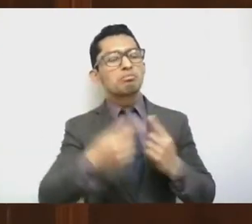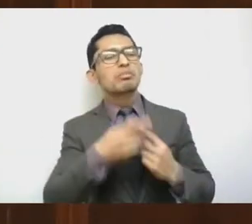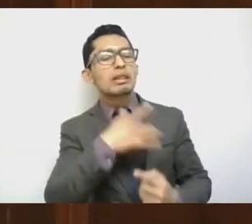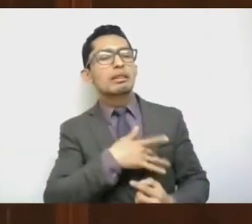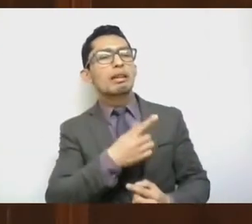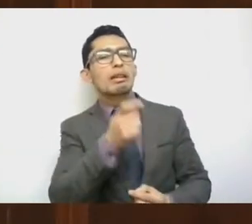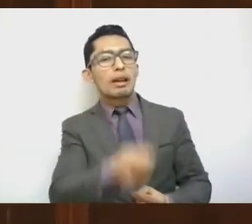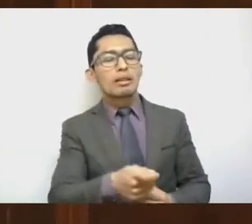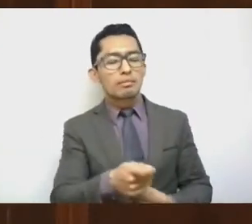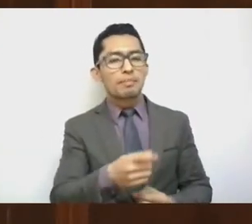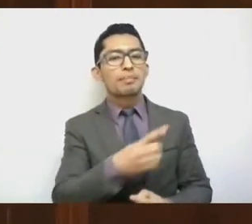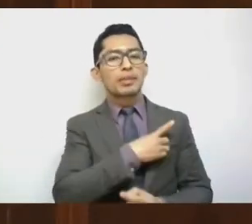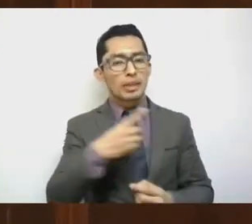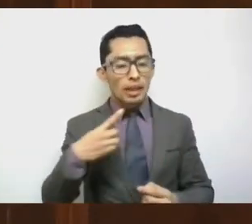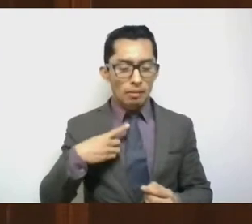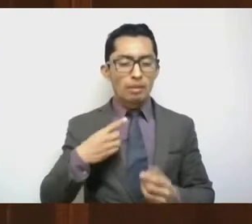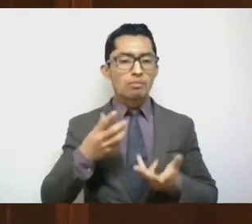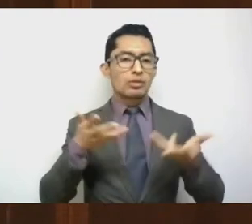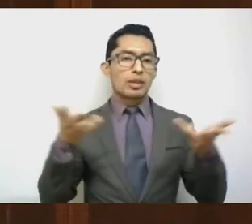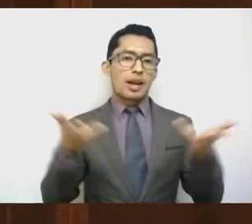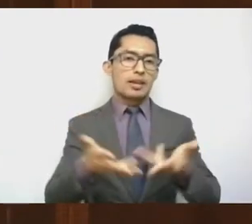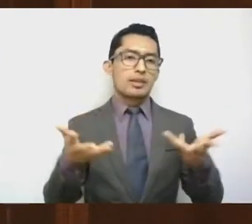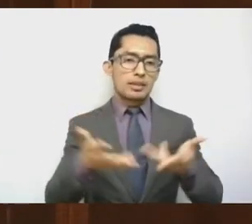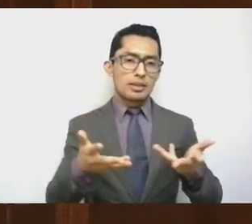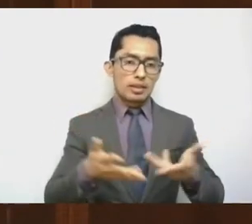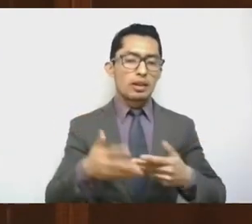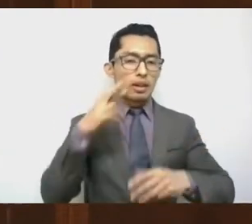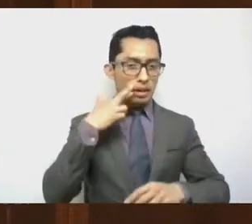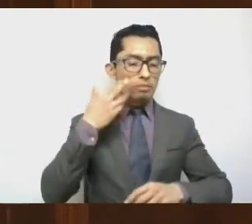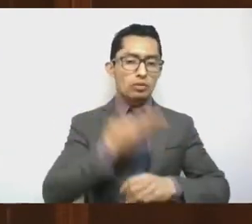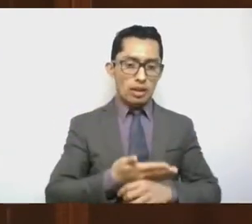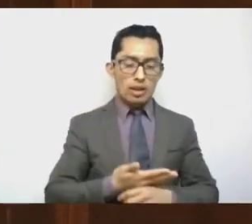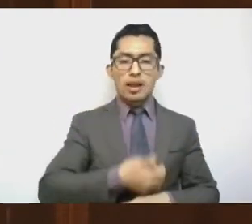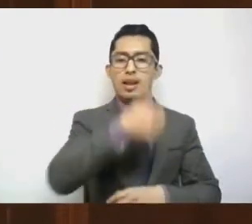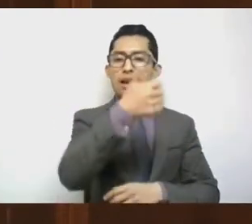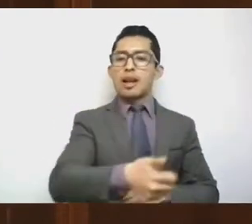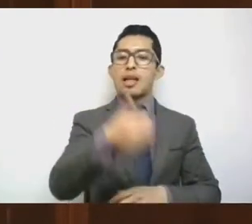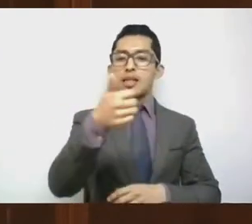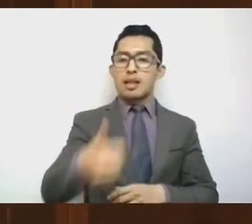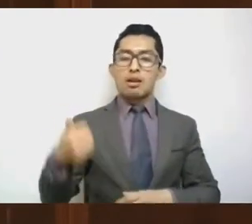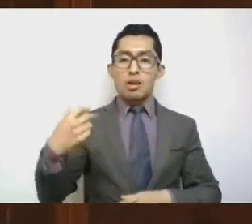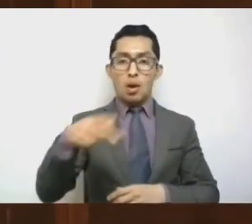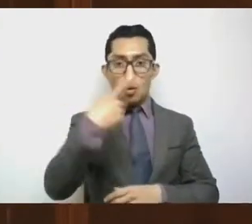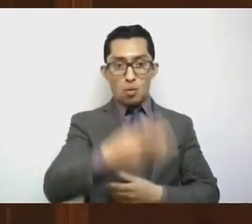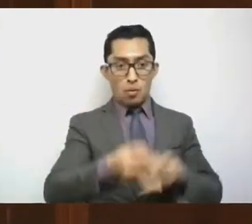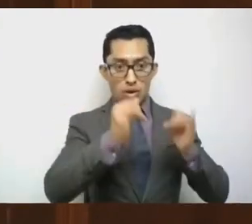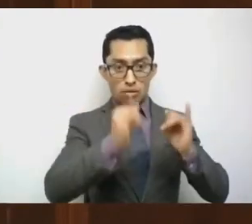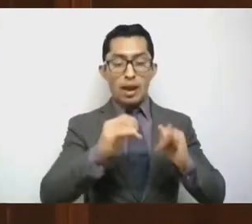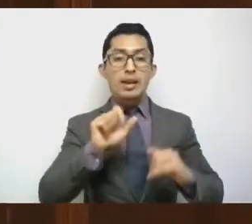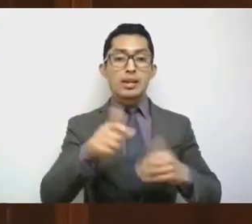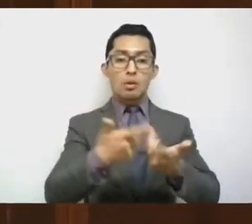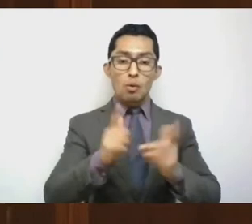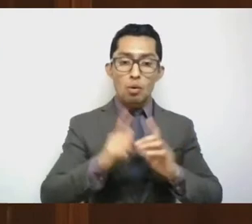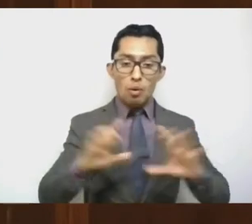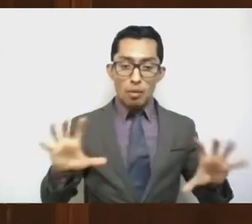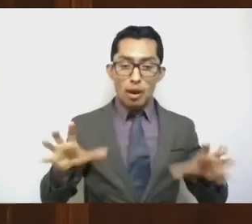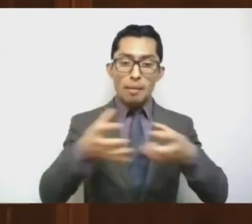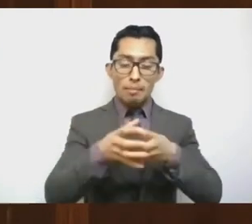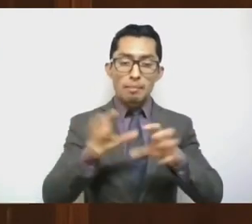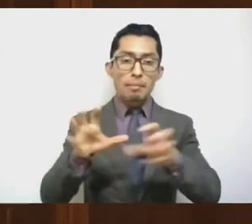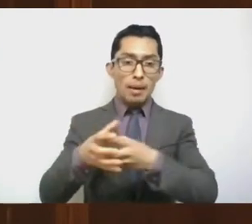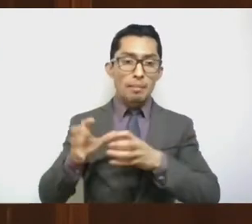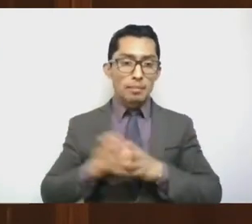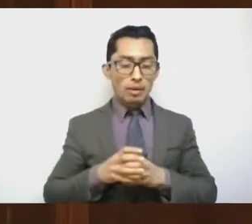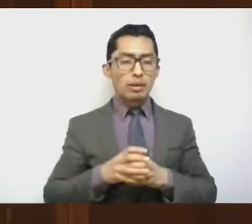tendremos que estar haciendo en el ámbito de nuestra responsabilidad particular y colectiva como miembros de